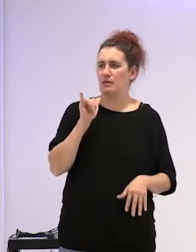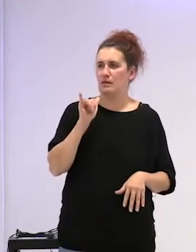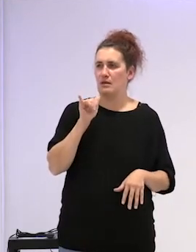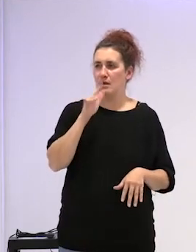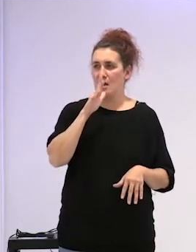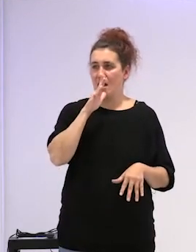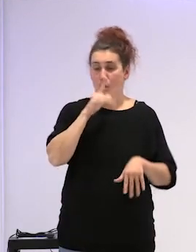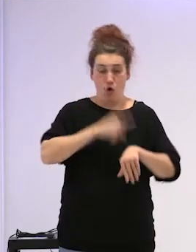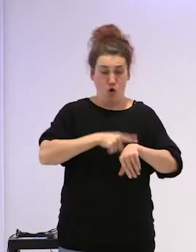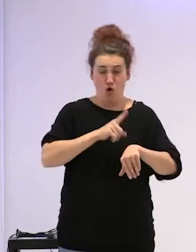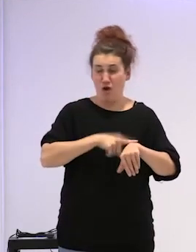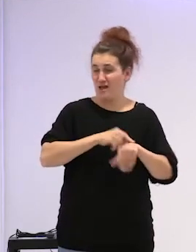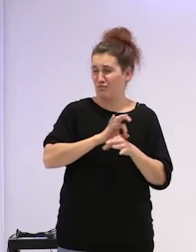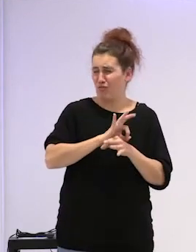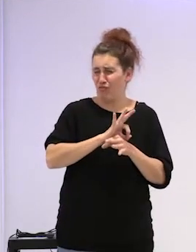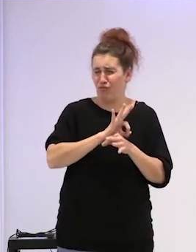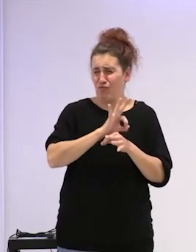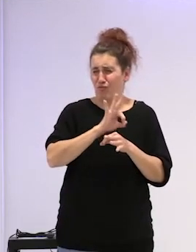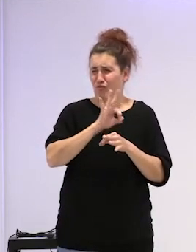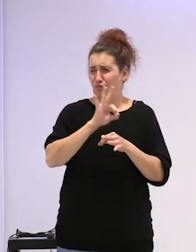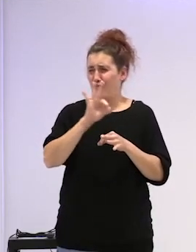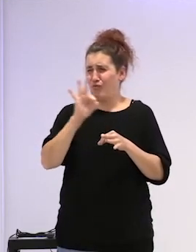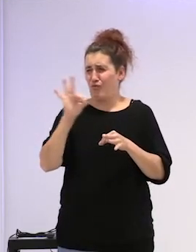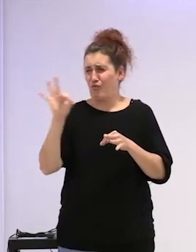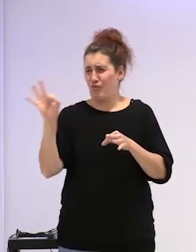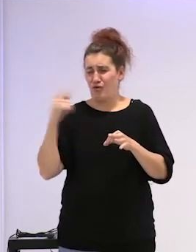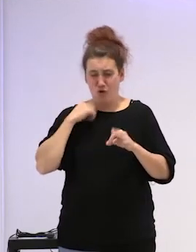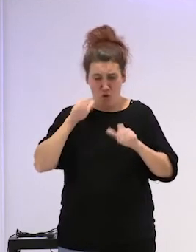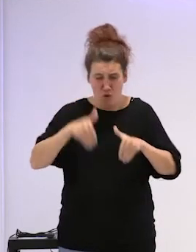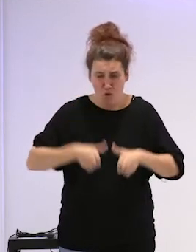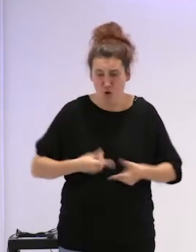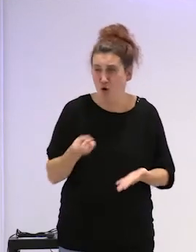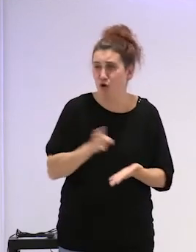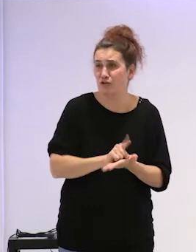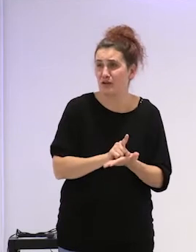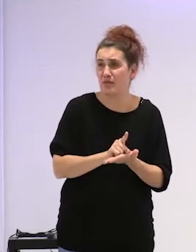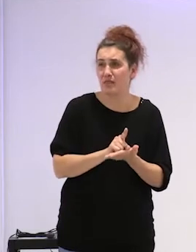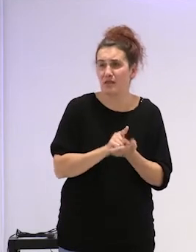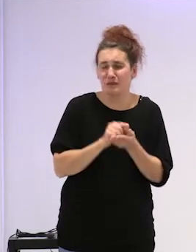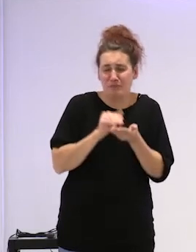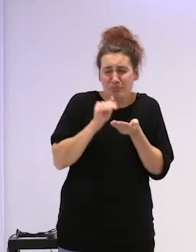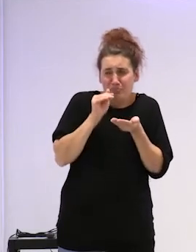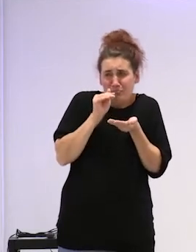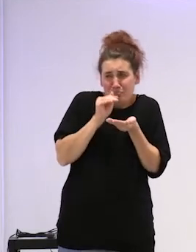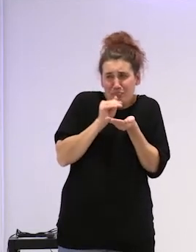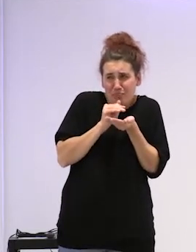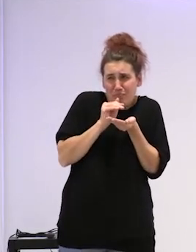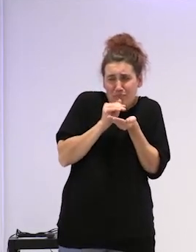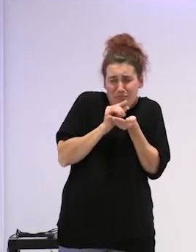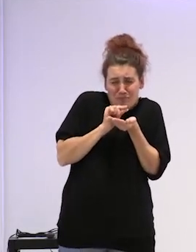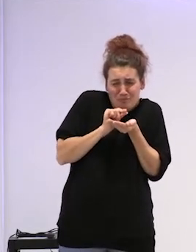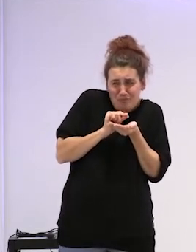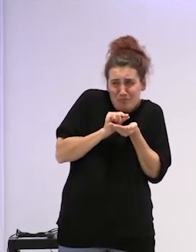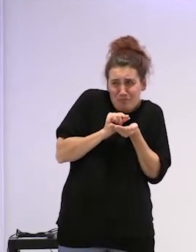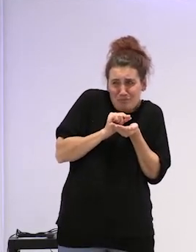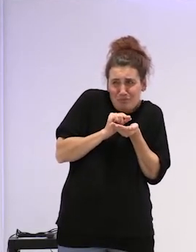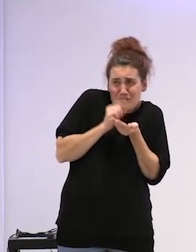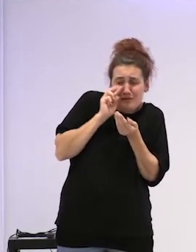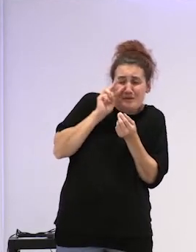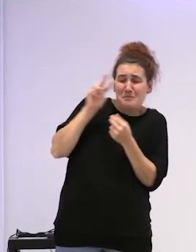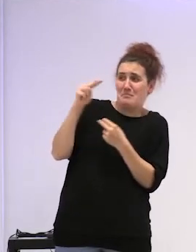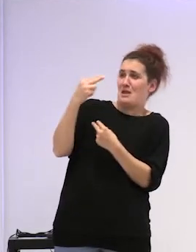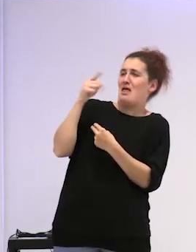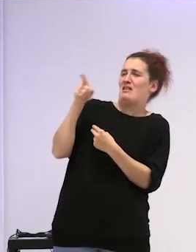intempestivas vuelvo a ser microscópica frente a tu